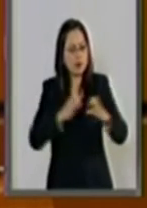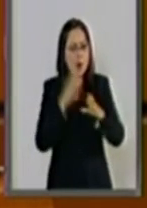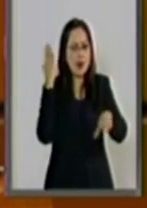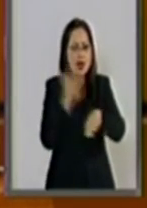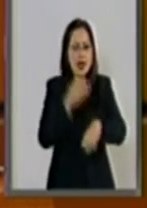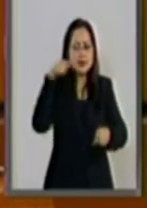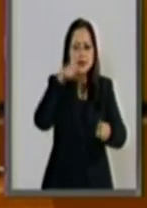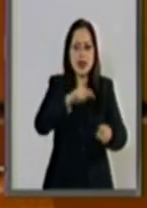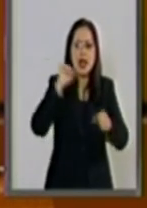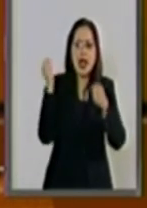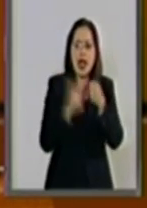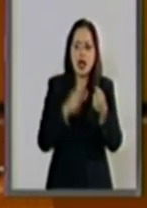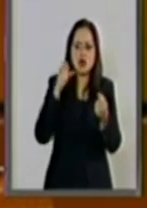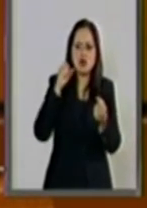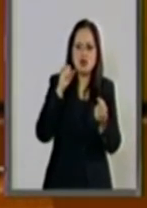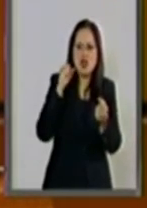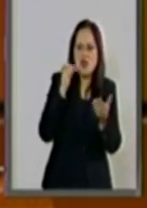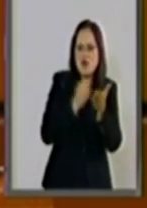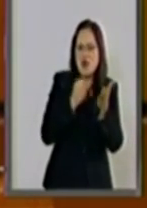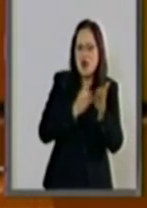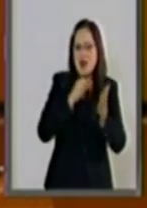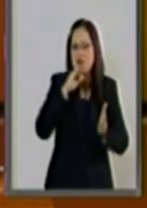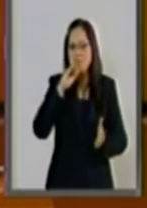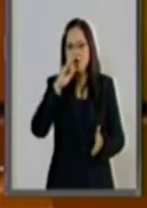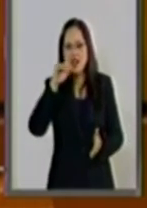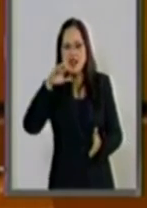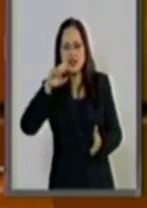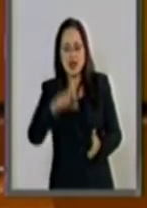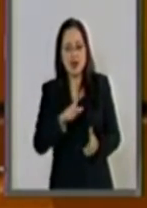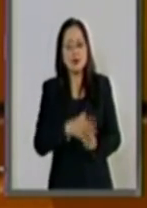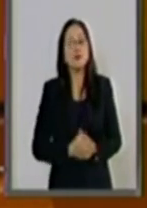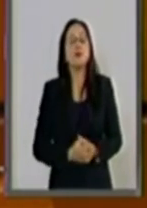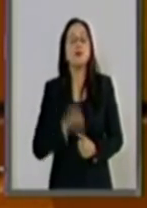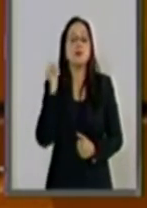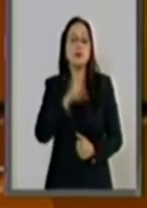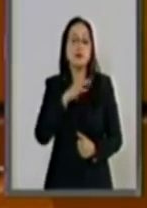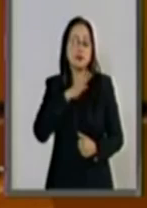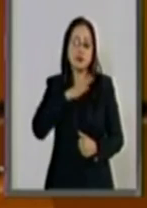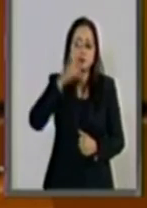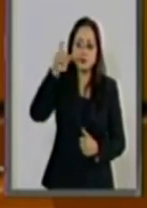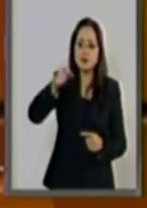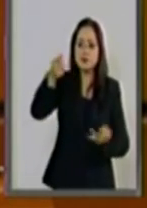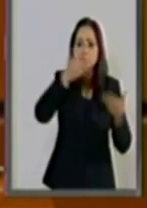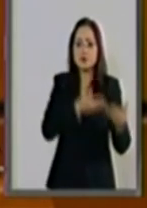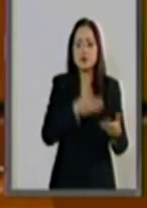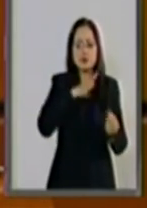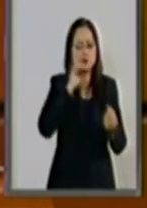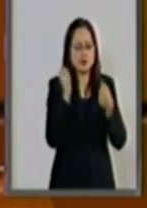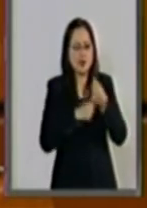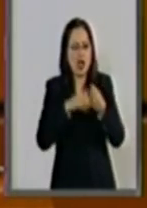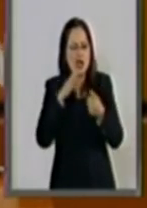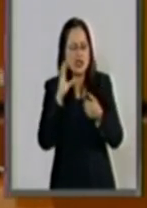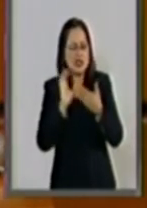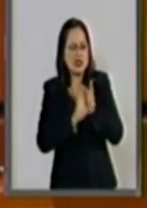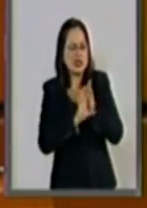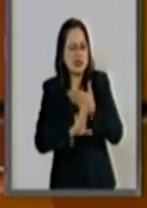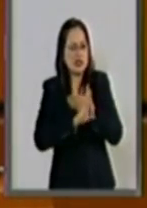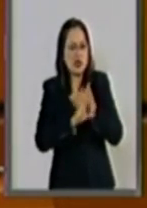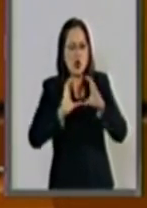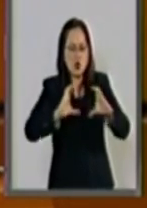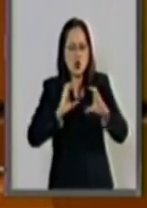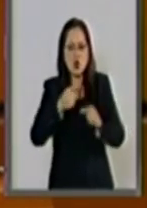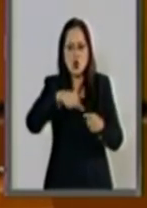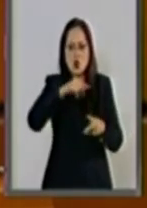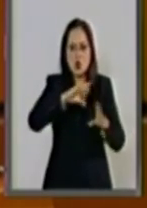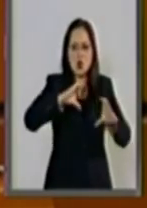derivados de delitos fiscales. Se incluyen las figuras de providencias precautorias y medidas cautelares establecidos